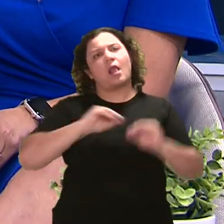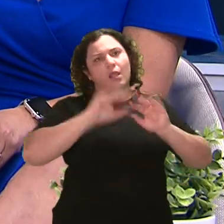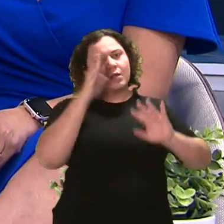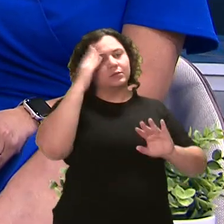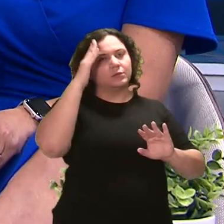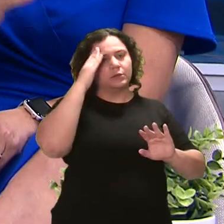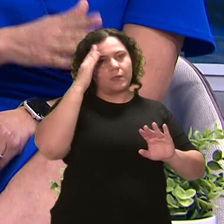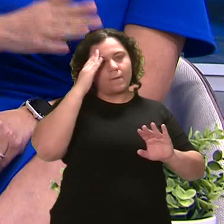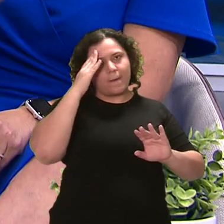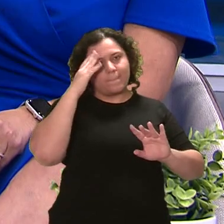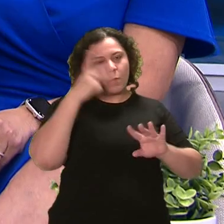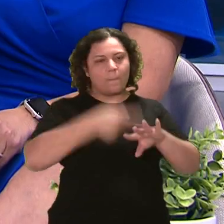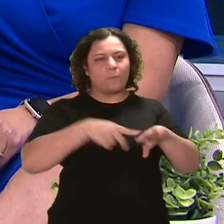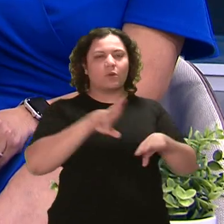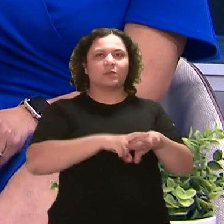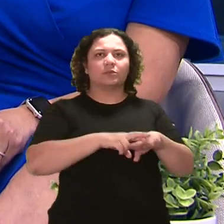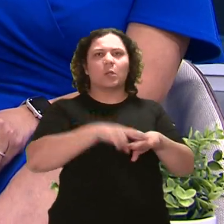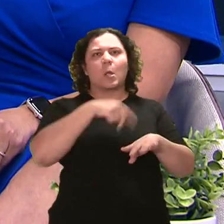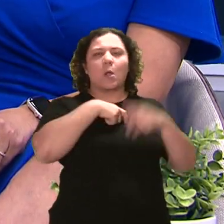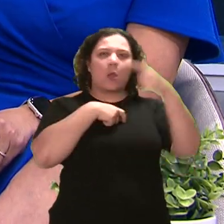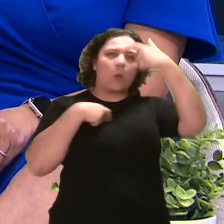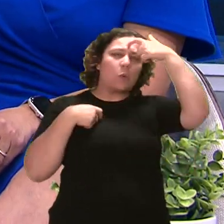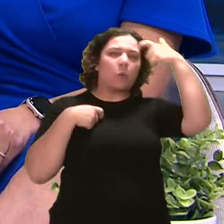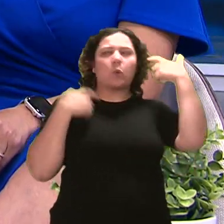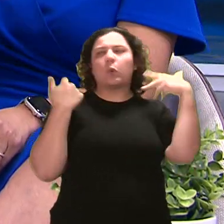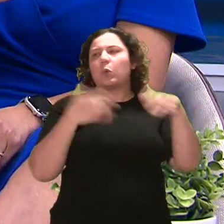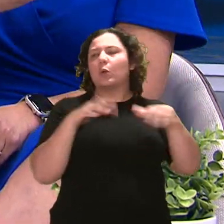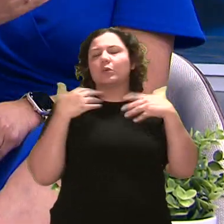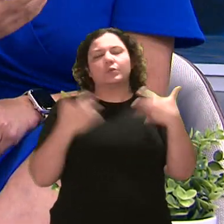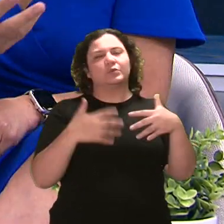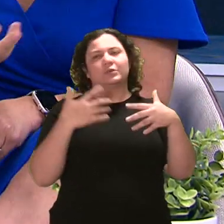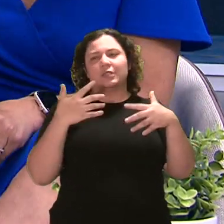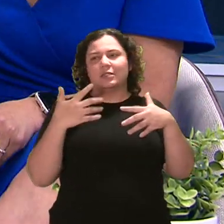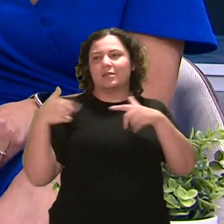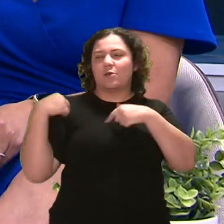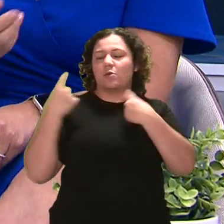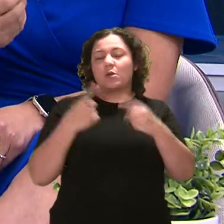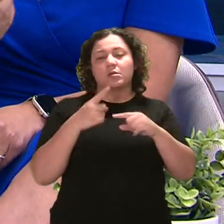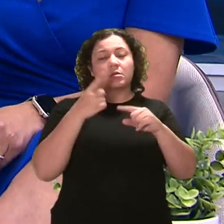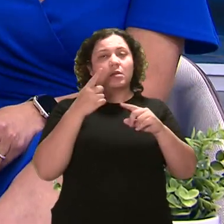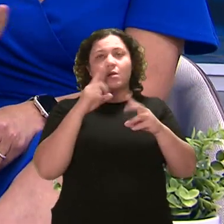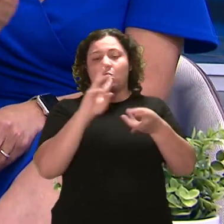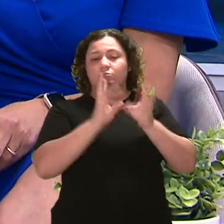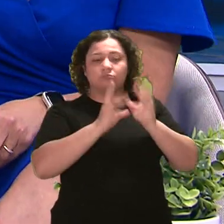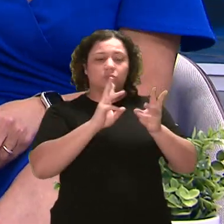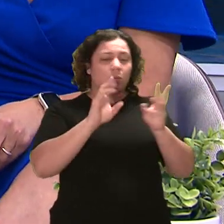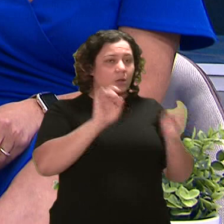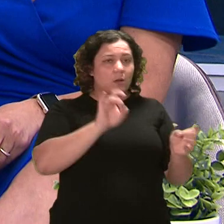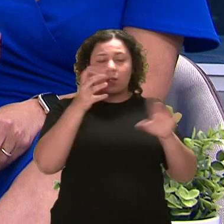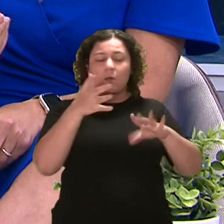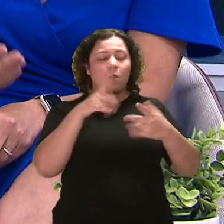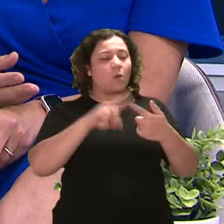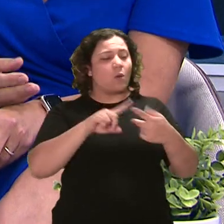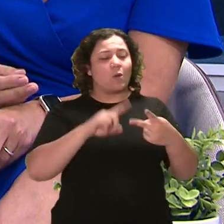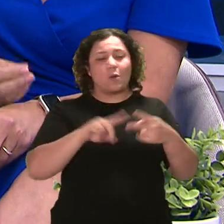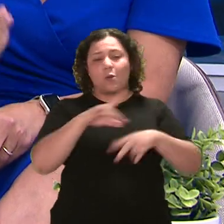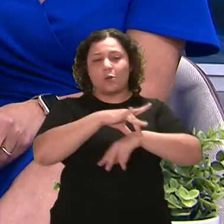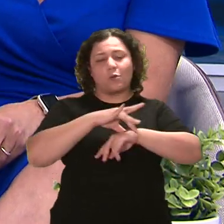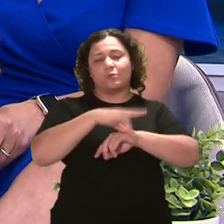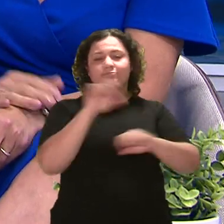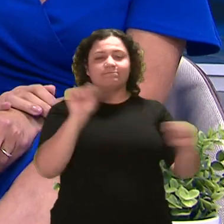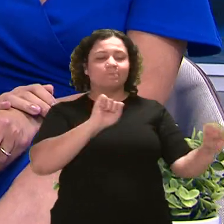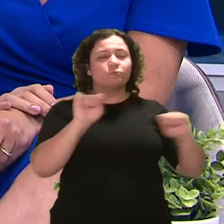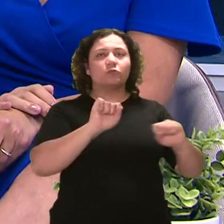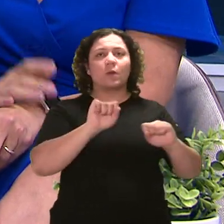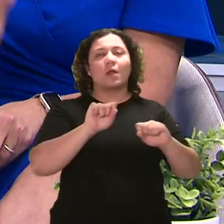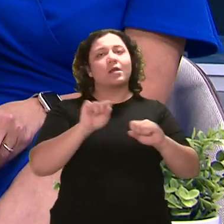Puerto Rico los múltiples traumas colectivos que hemos sufrido desde las inclemencias, los fenómenos naturales, los terremotos, etcétera,